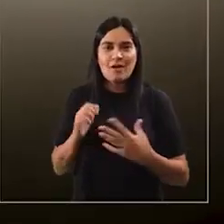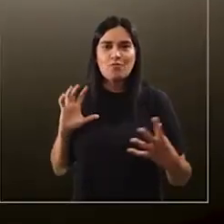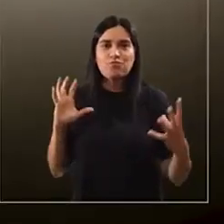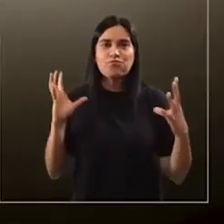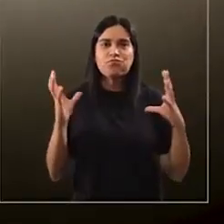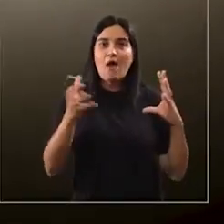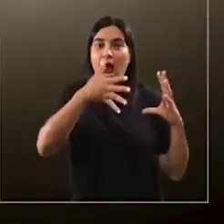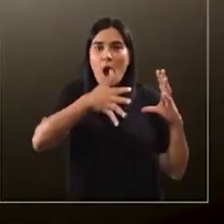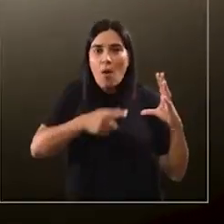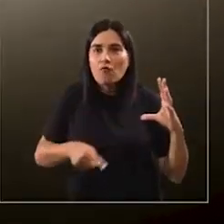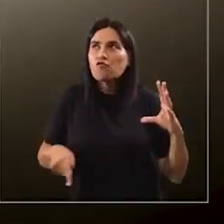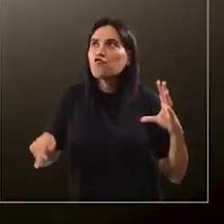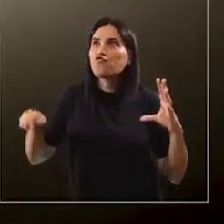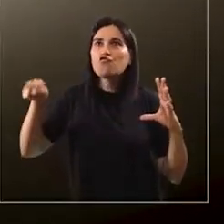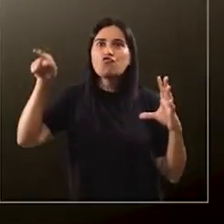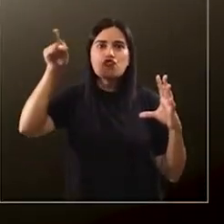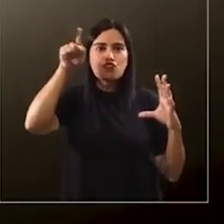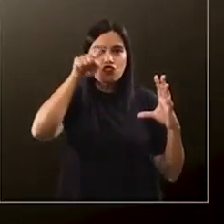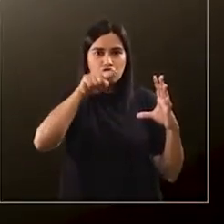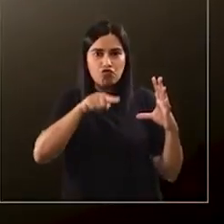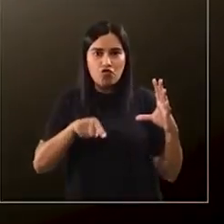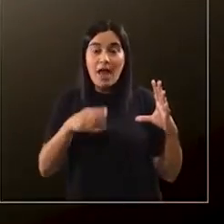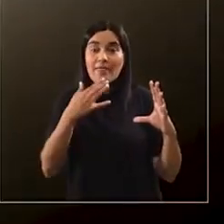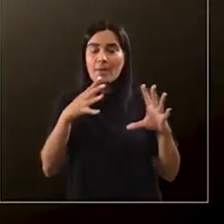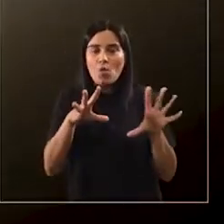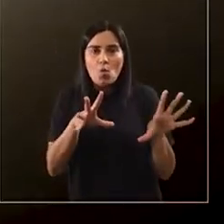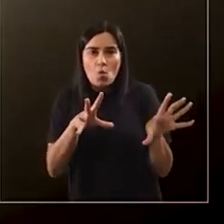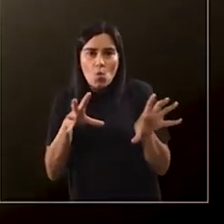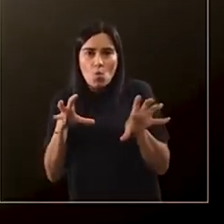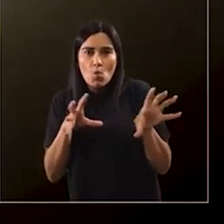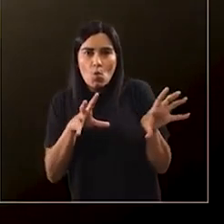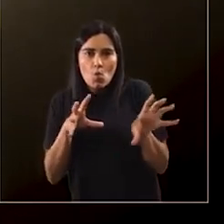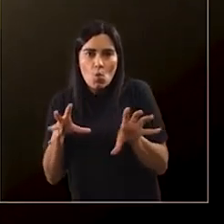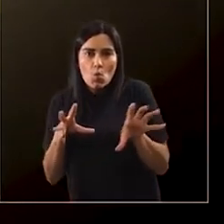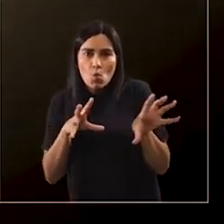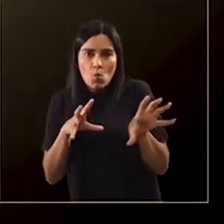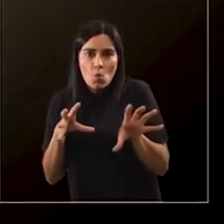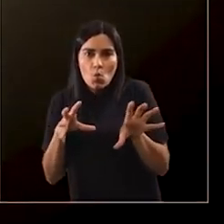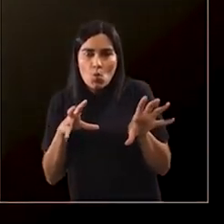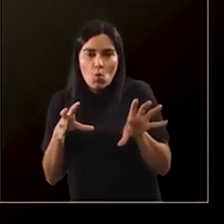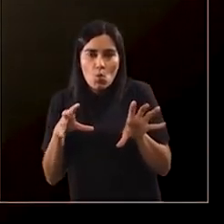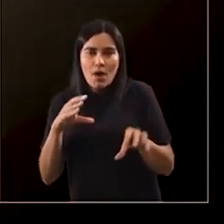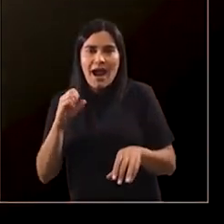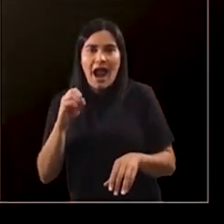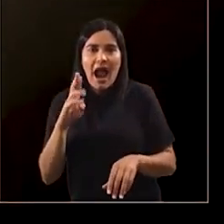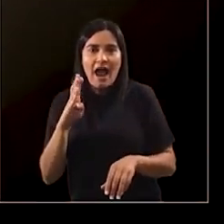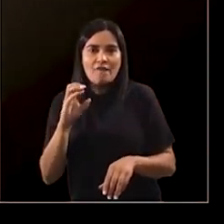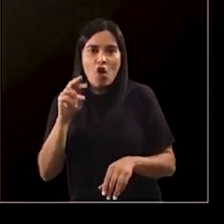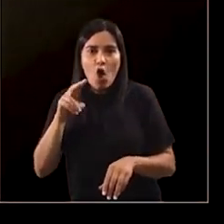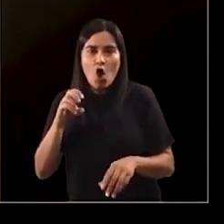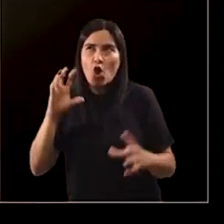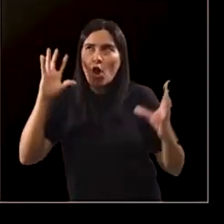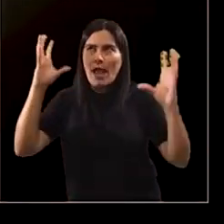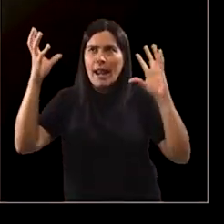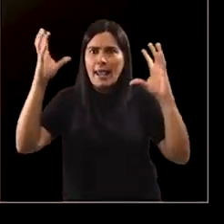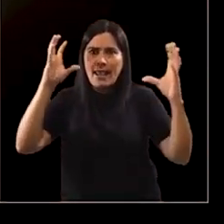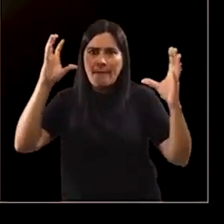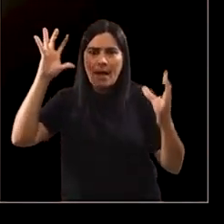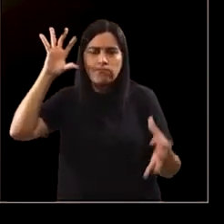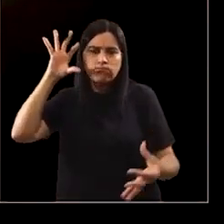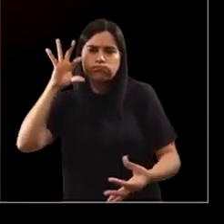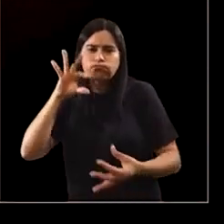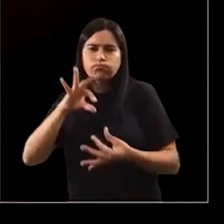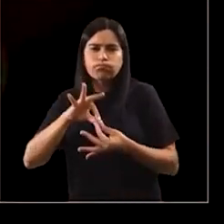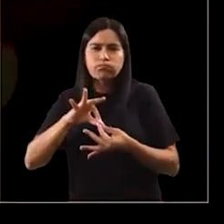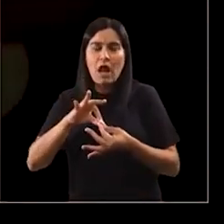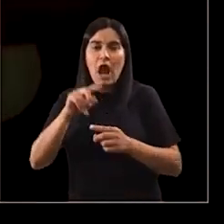en el ciclo hidrológico. También en la captura y almacenamiento de carbono, regulación del clima,